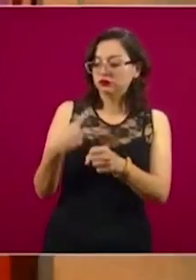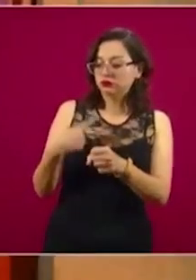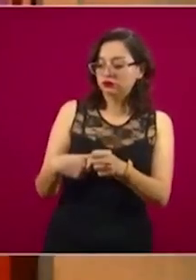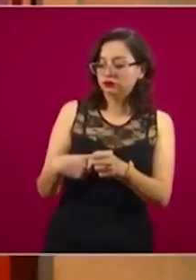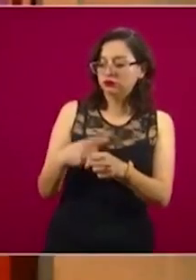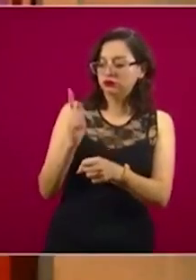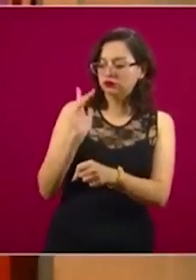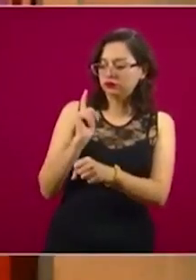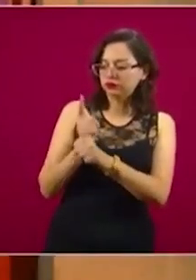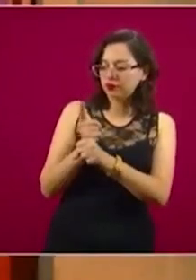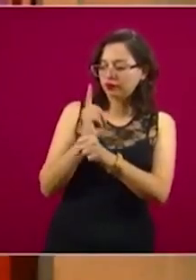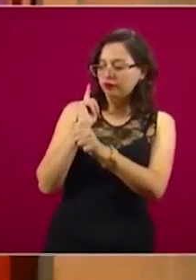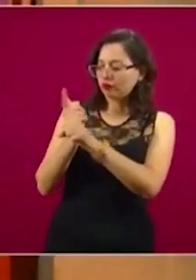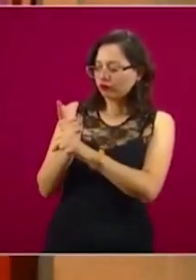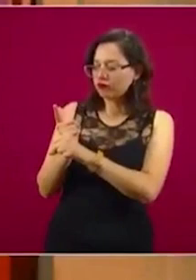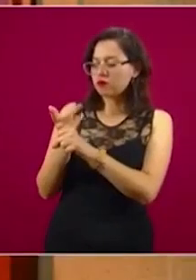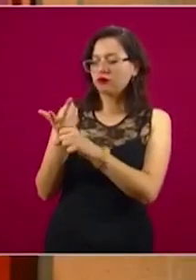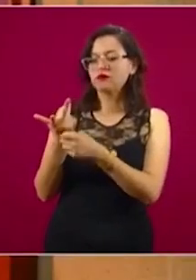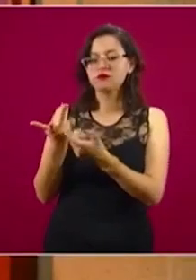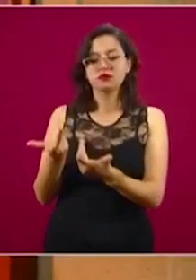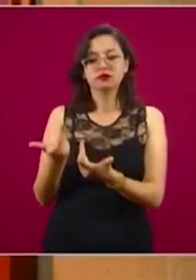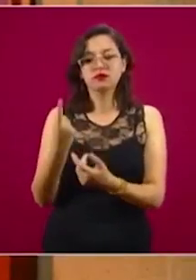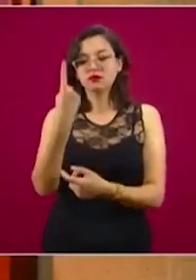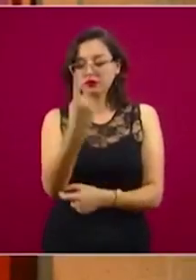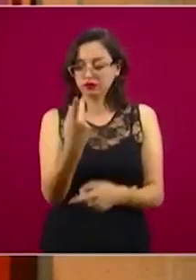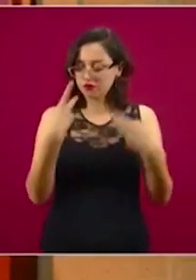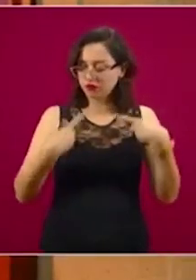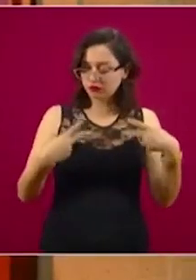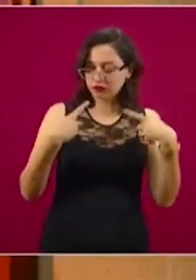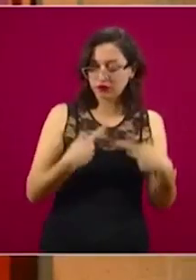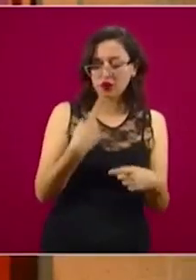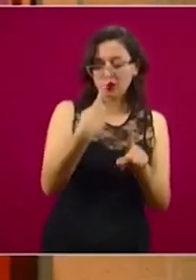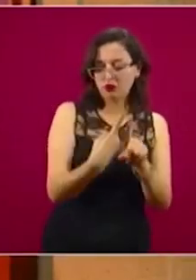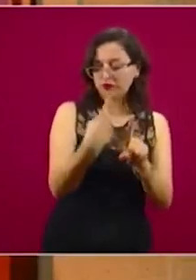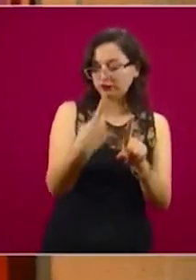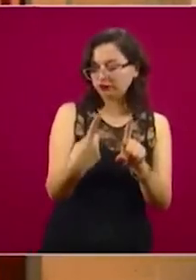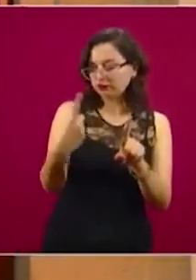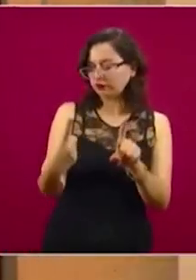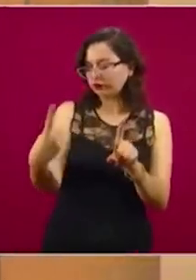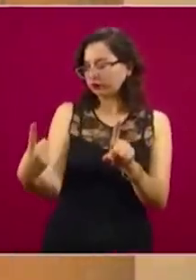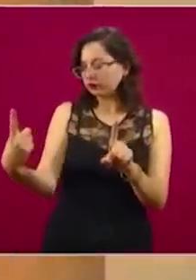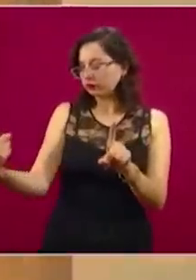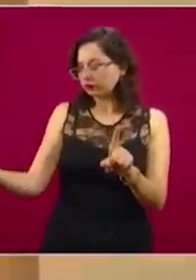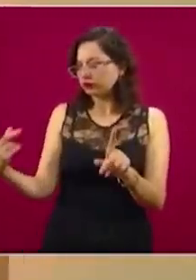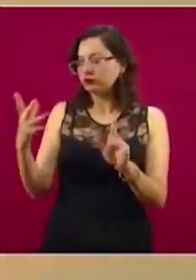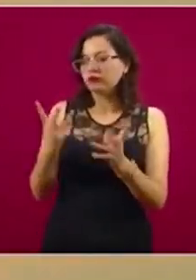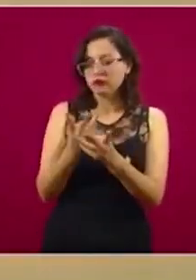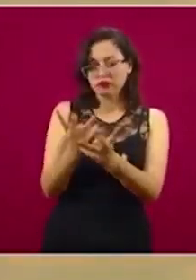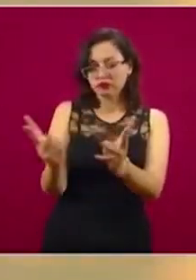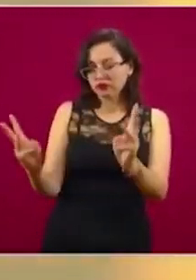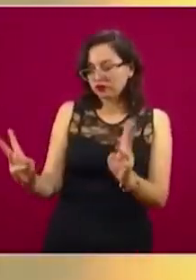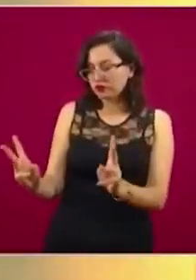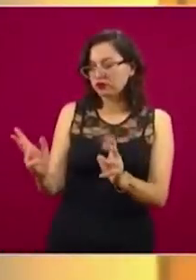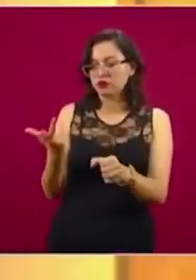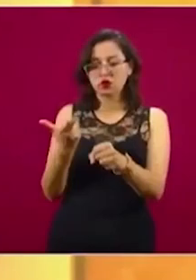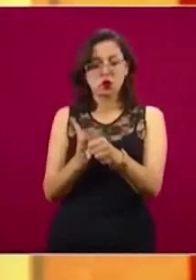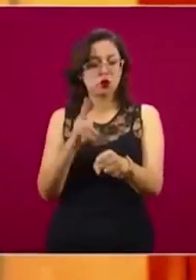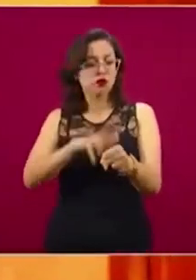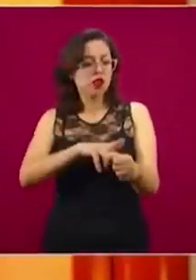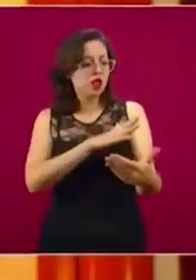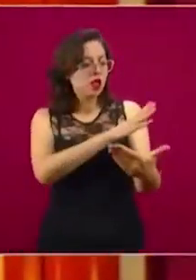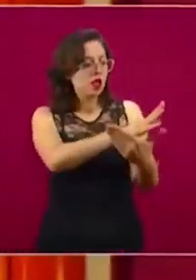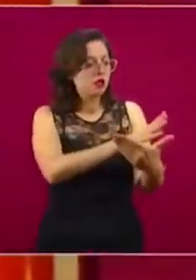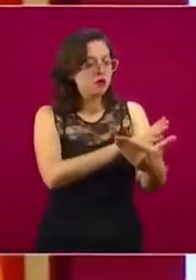es decir, nos permite saber que una persona y otra y otra y otra que se presentan en las distintas unidades de salud,